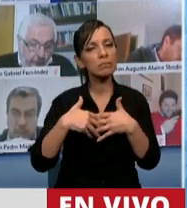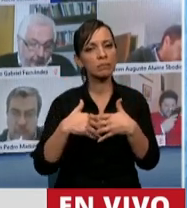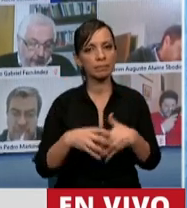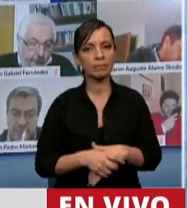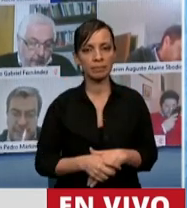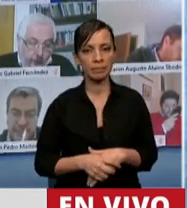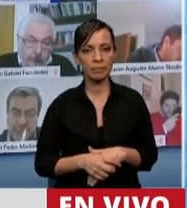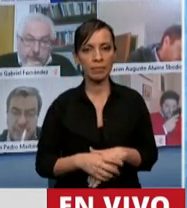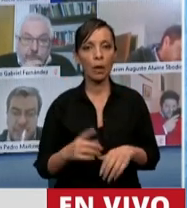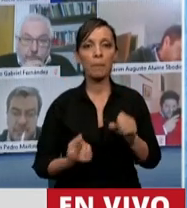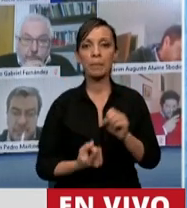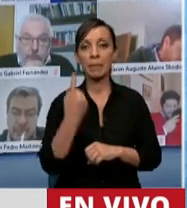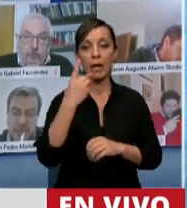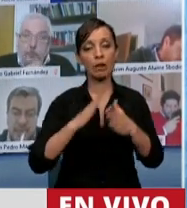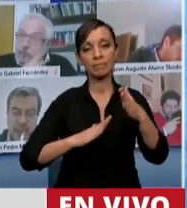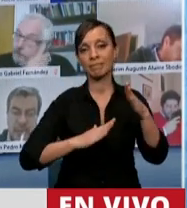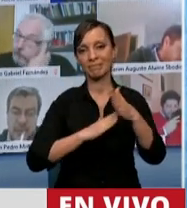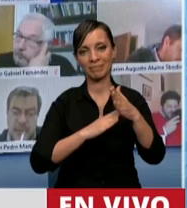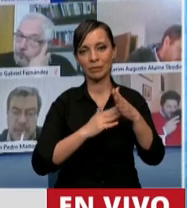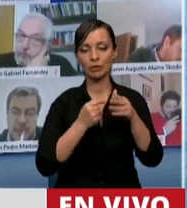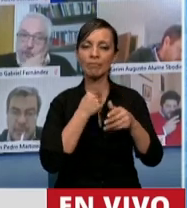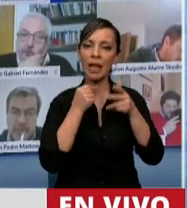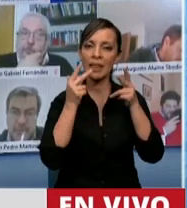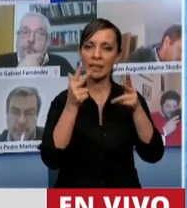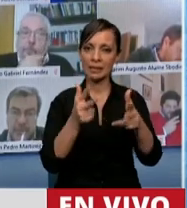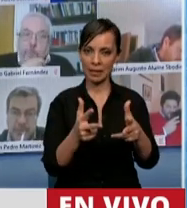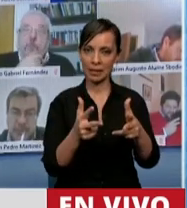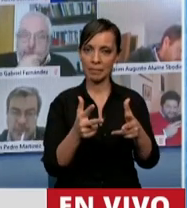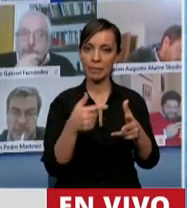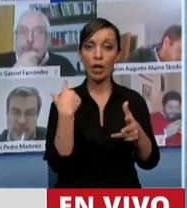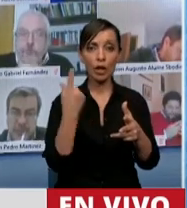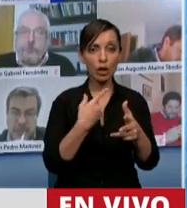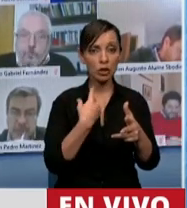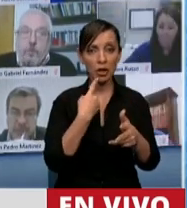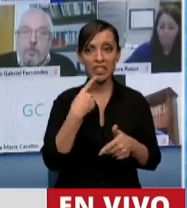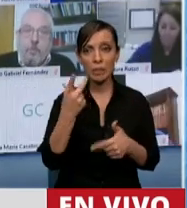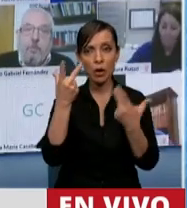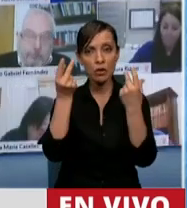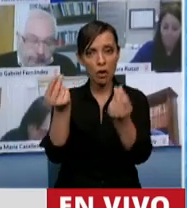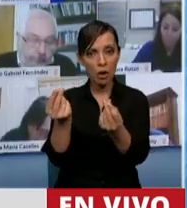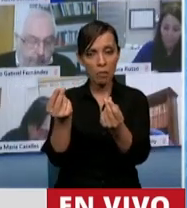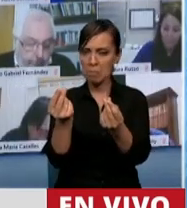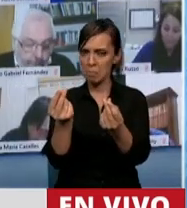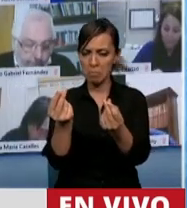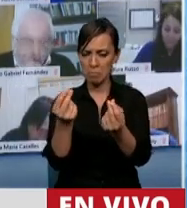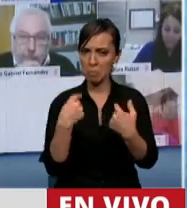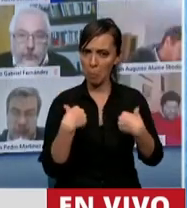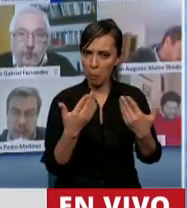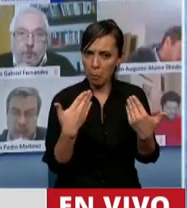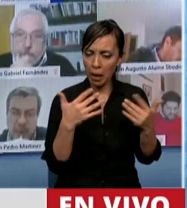Lo primero y principal es decir que nosotros no nos negamos al funcionamiento virtual.